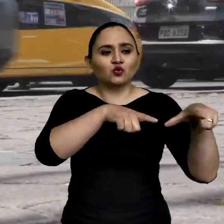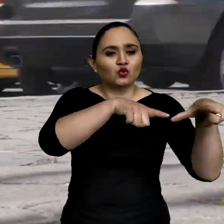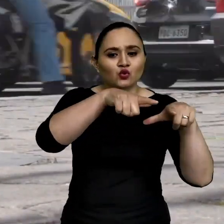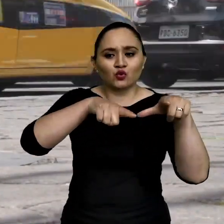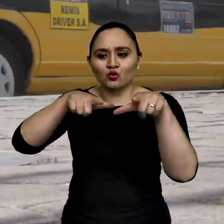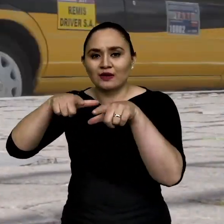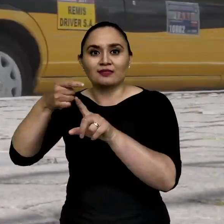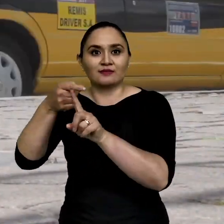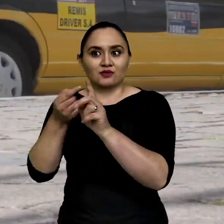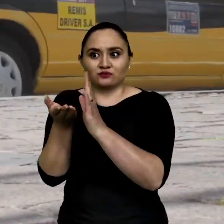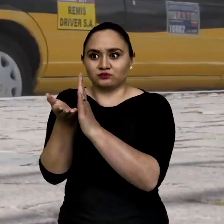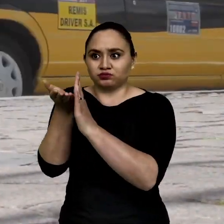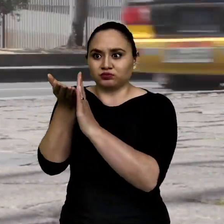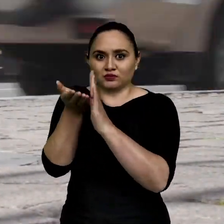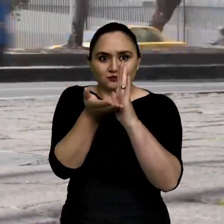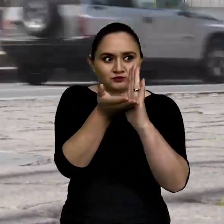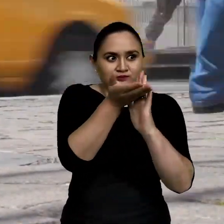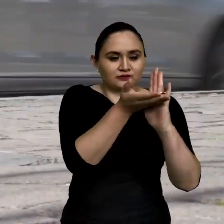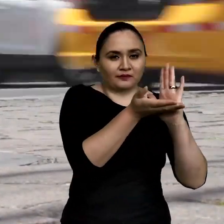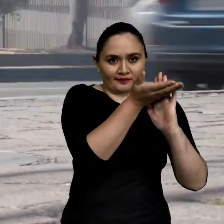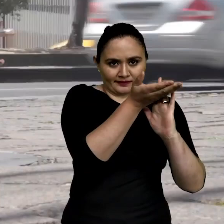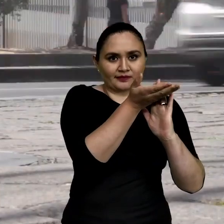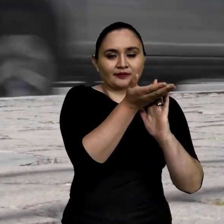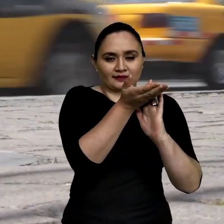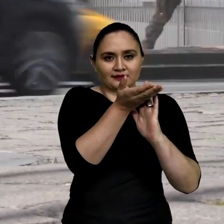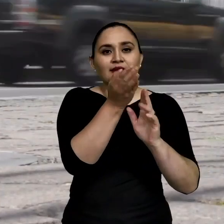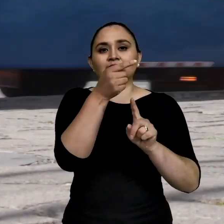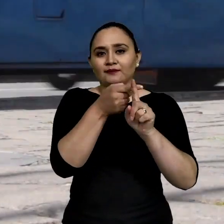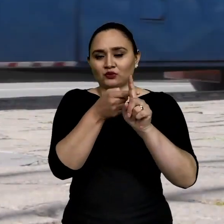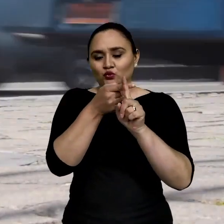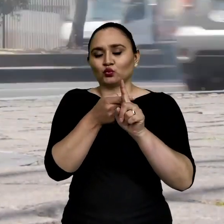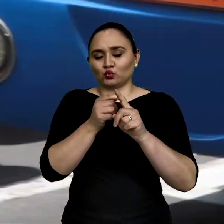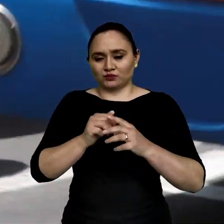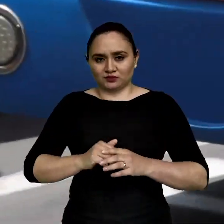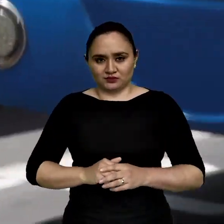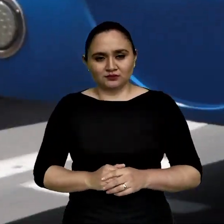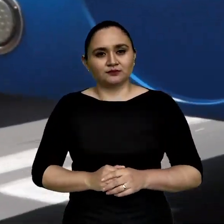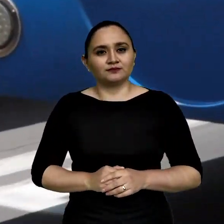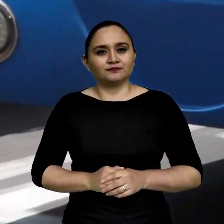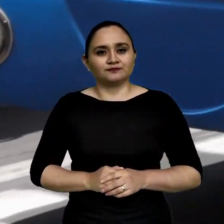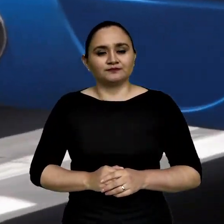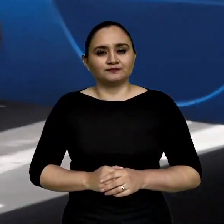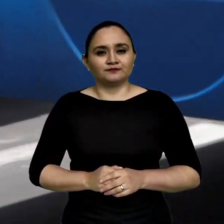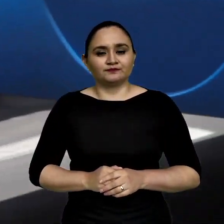zonas aumenta más la temperatura mínima, es la menor que se registra en el día